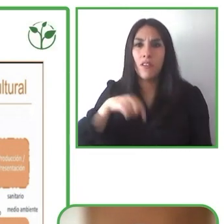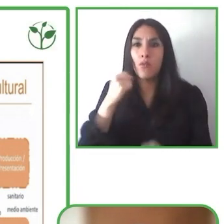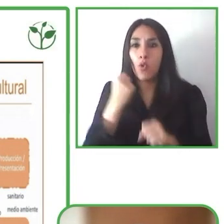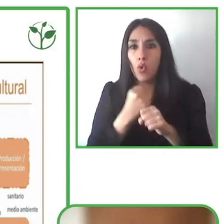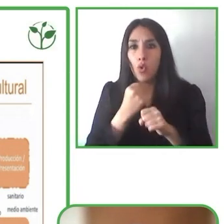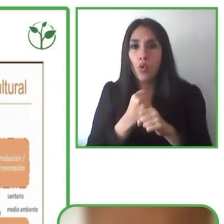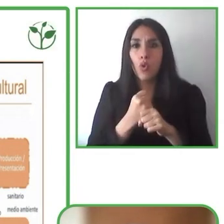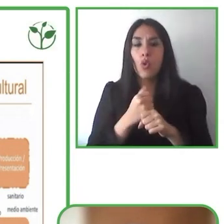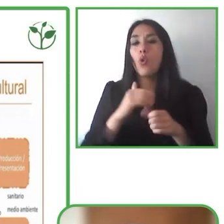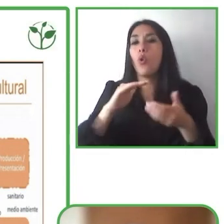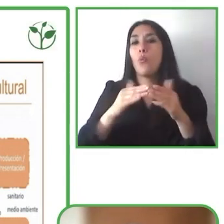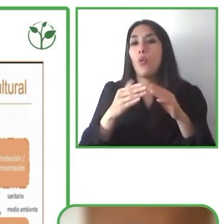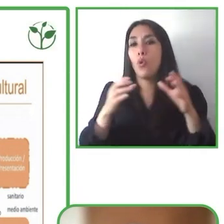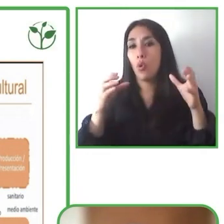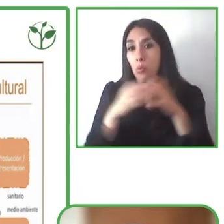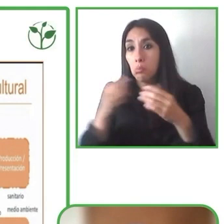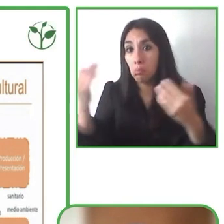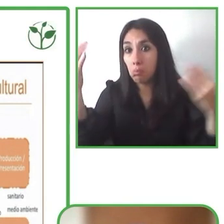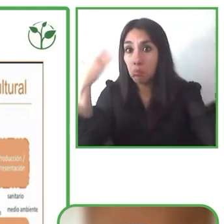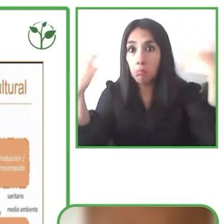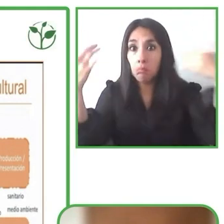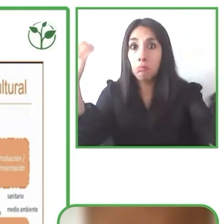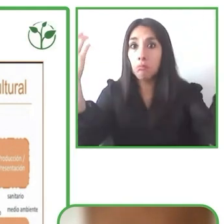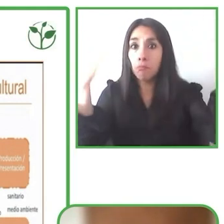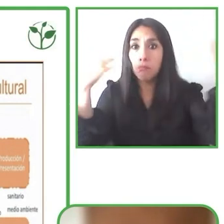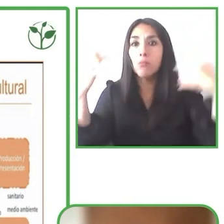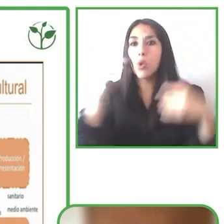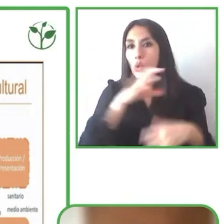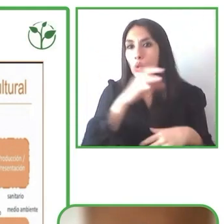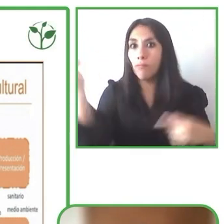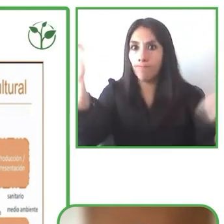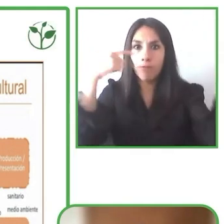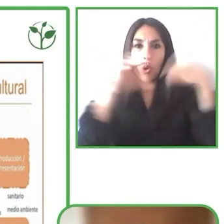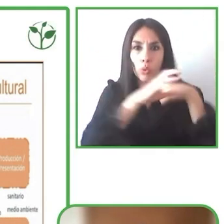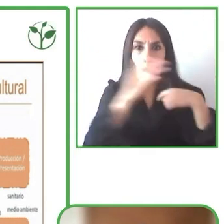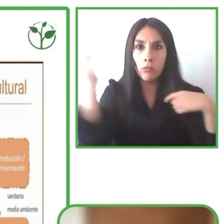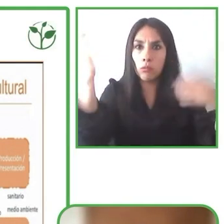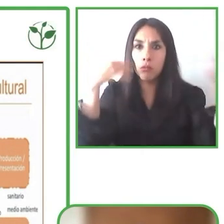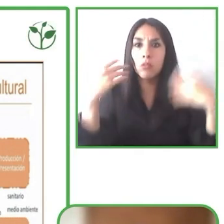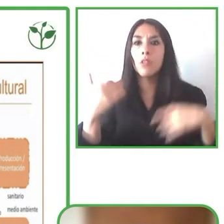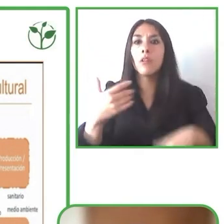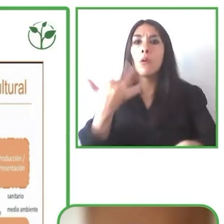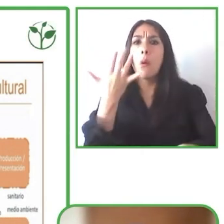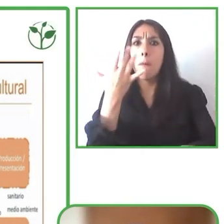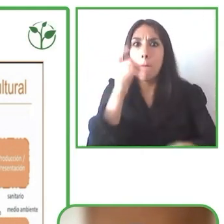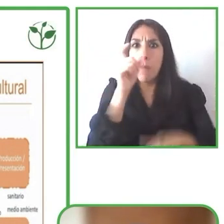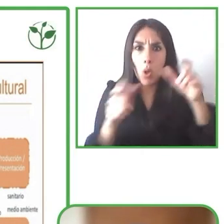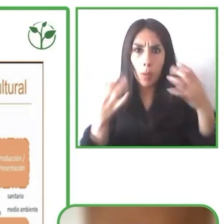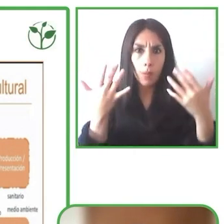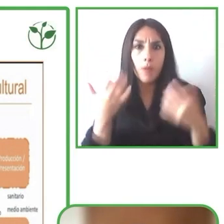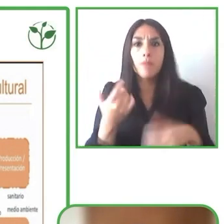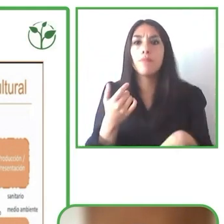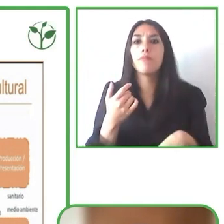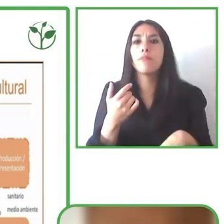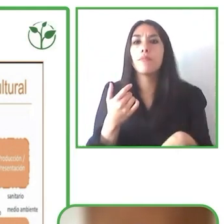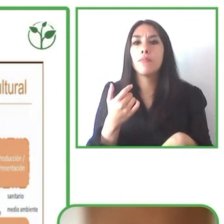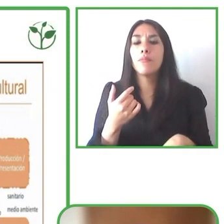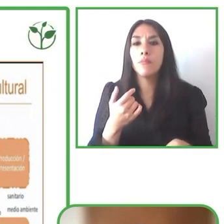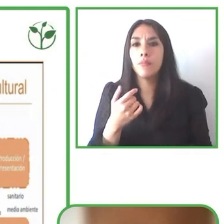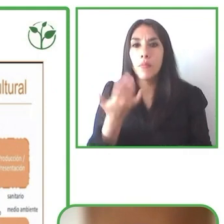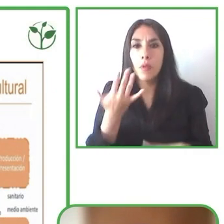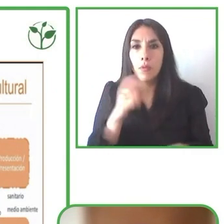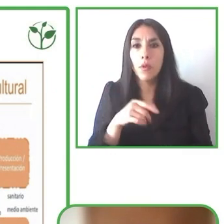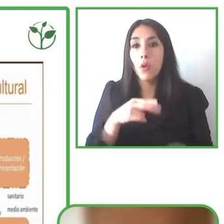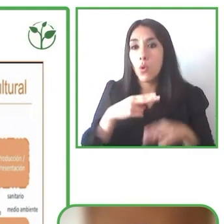comunidades privadas de libertad vamos a centros penitenciarios y el uso de la tecnología efectivamente nos permitió